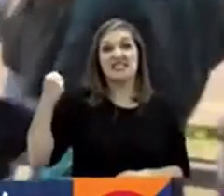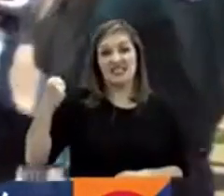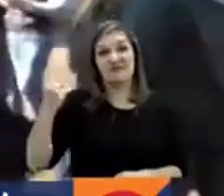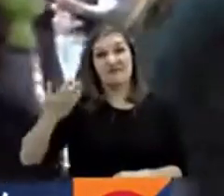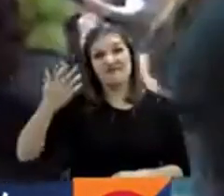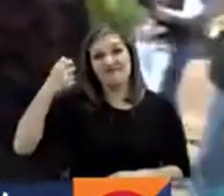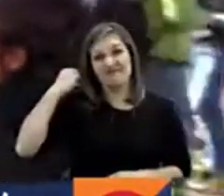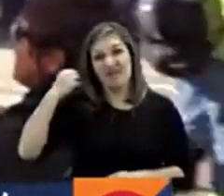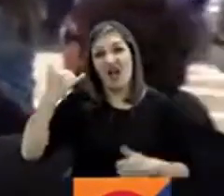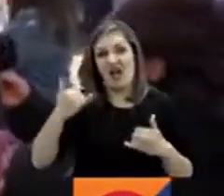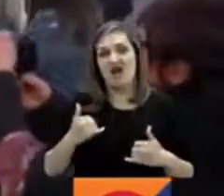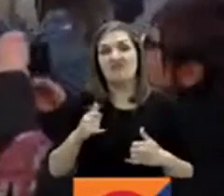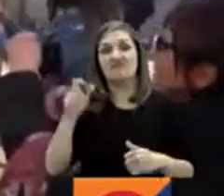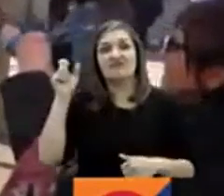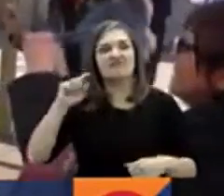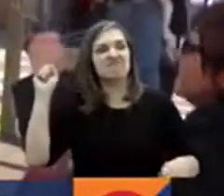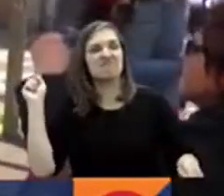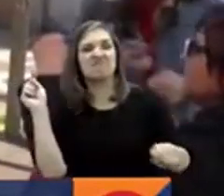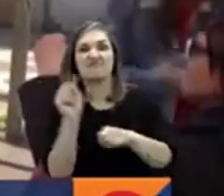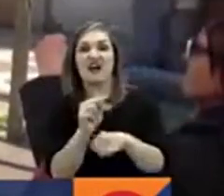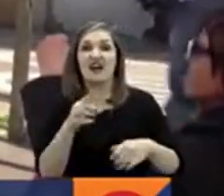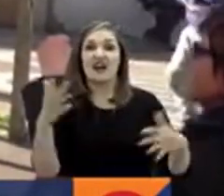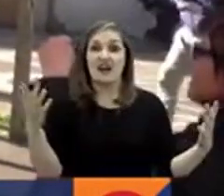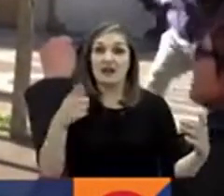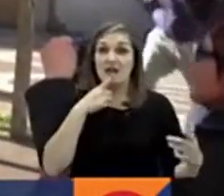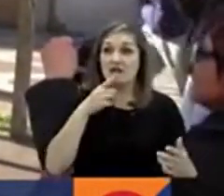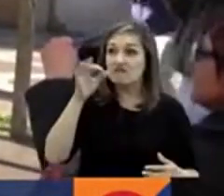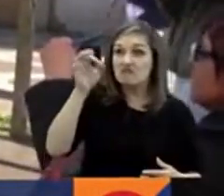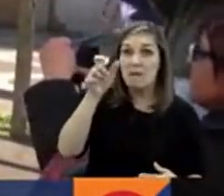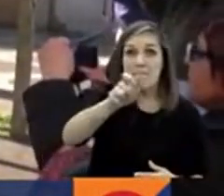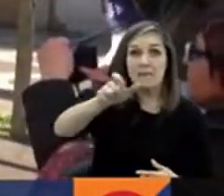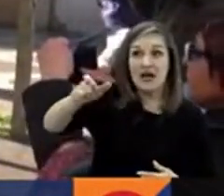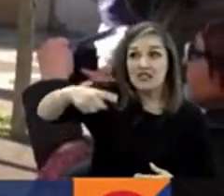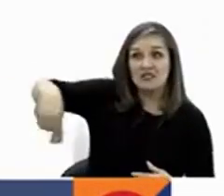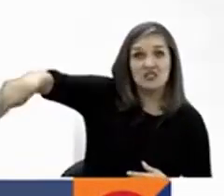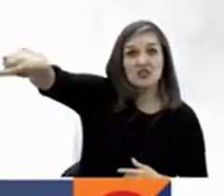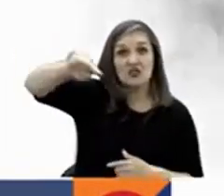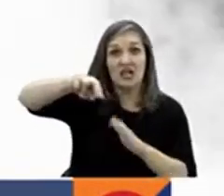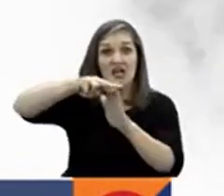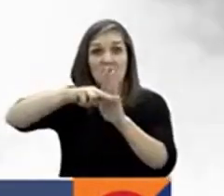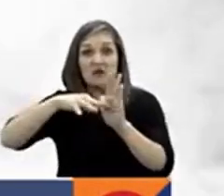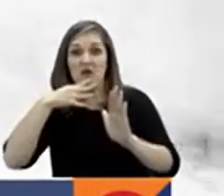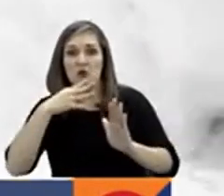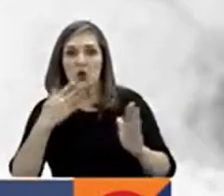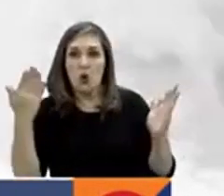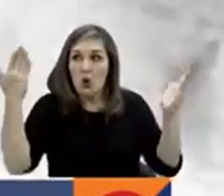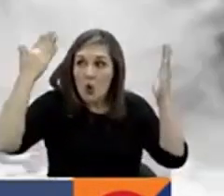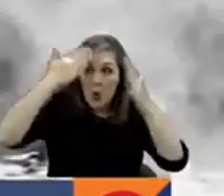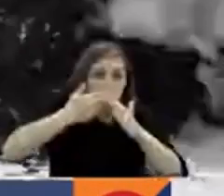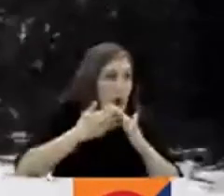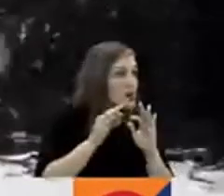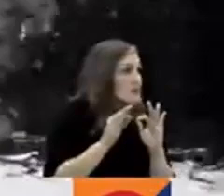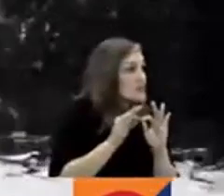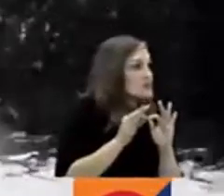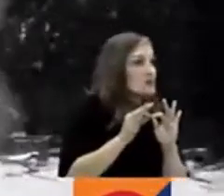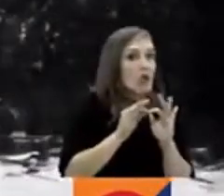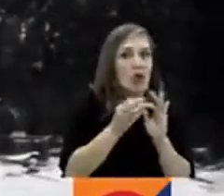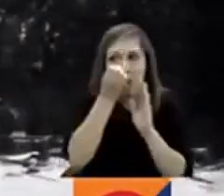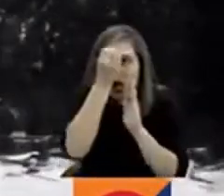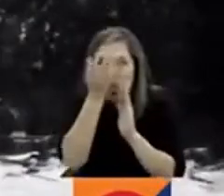los mayores crímenes del mundo no son cometidos por las personas que violan las reglas, sino por las personas que las siguen.